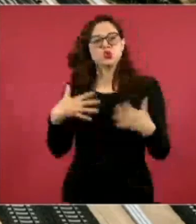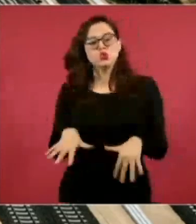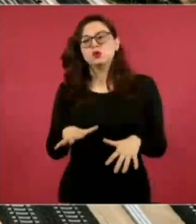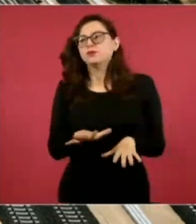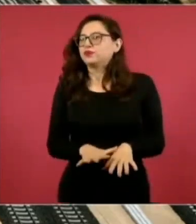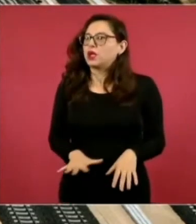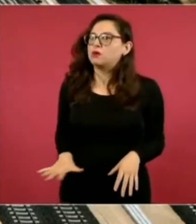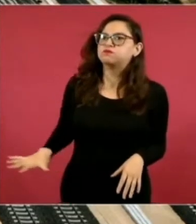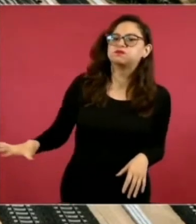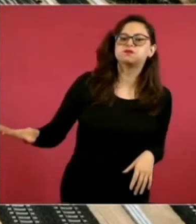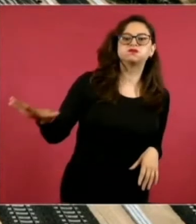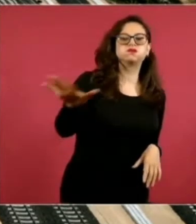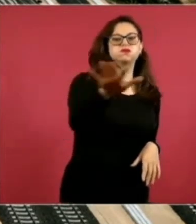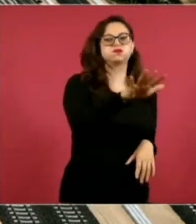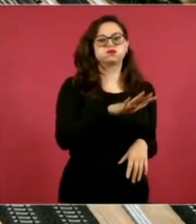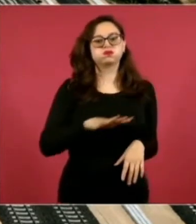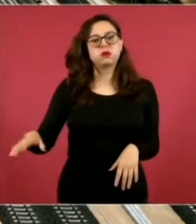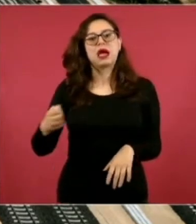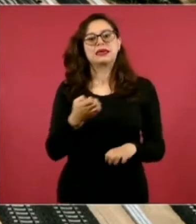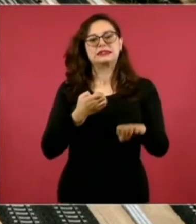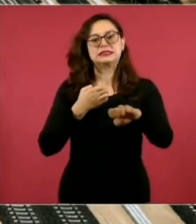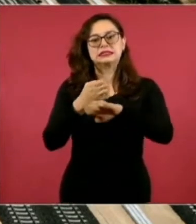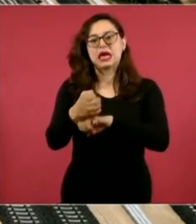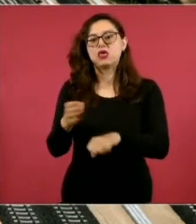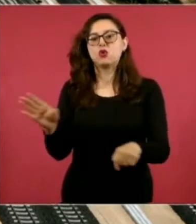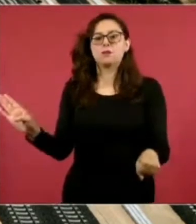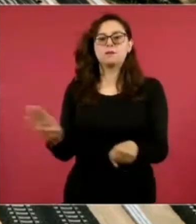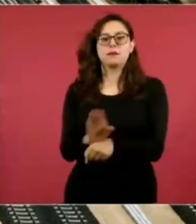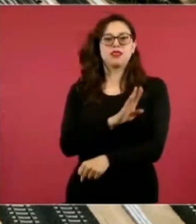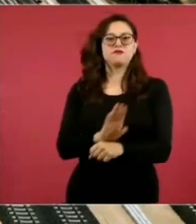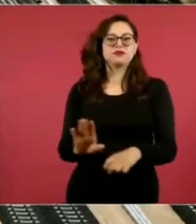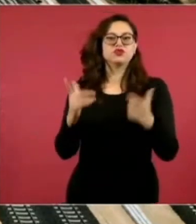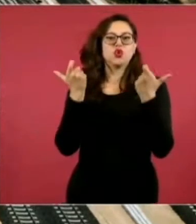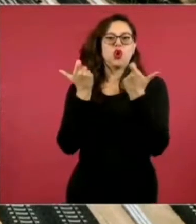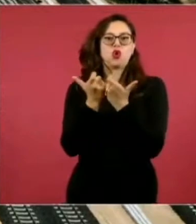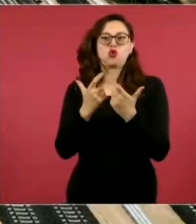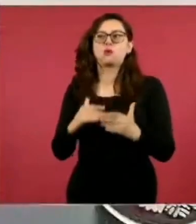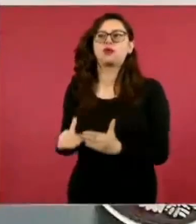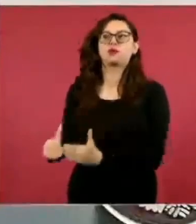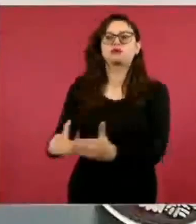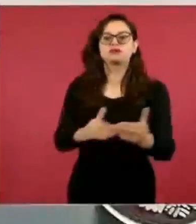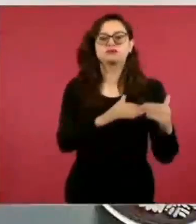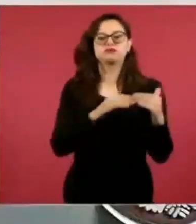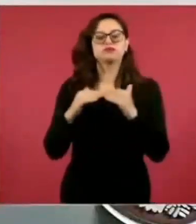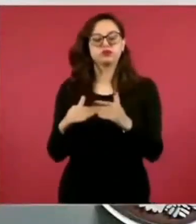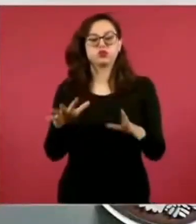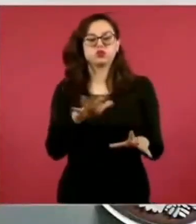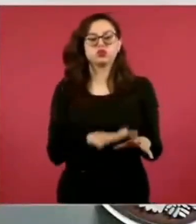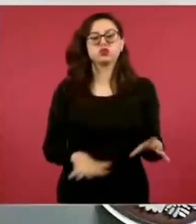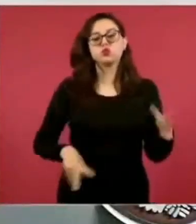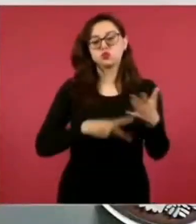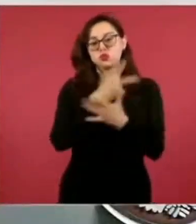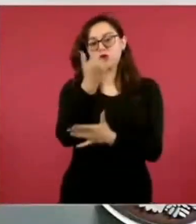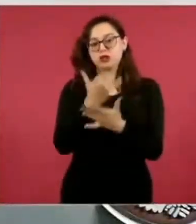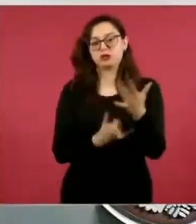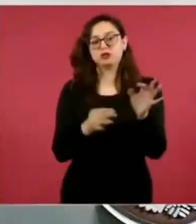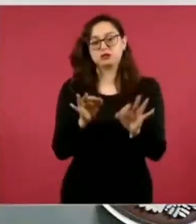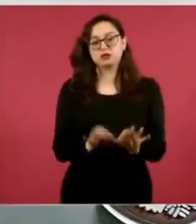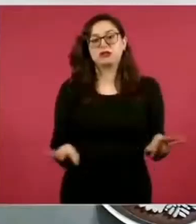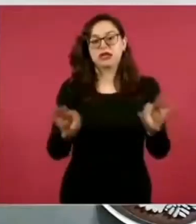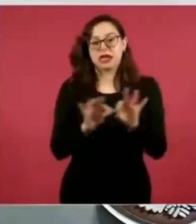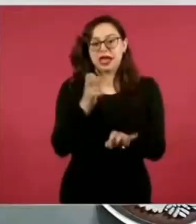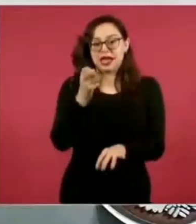toda la geografía estatal el beneficio económico y social de un gran proyecto. Y lo quiero recordar,